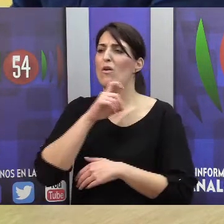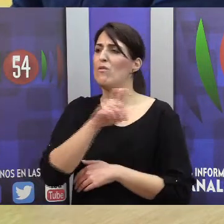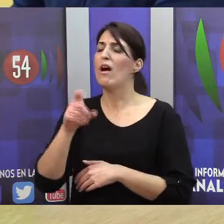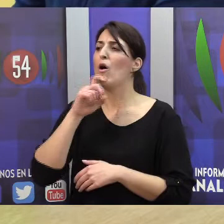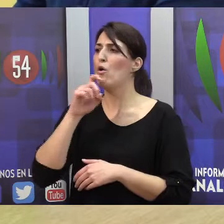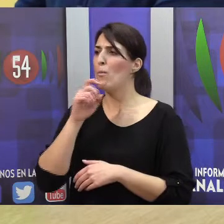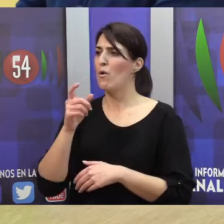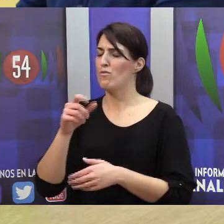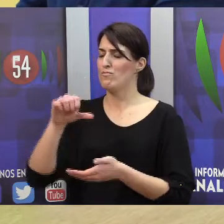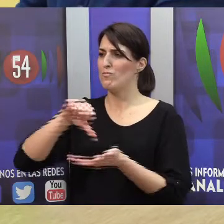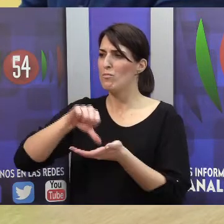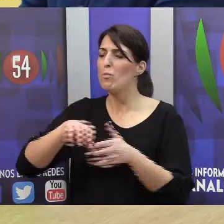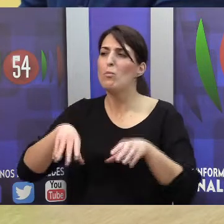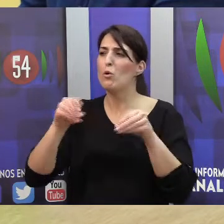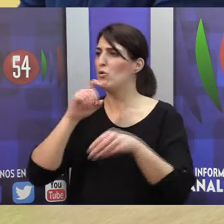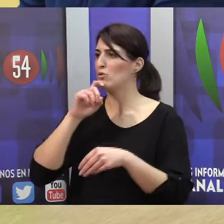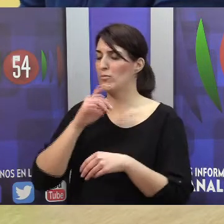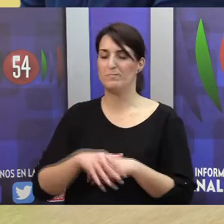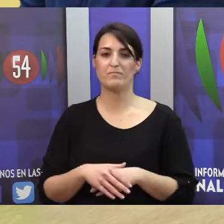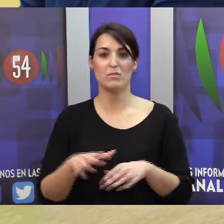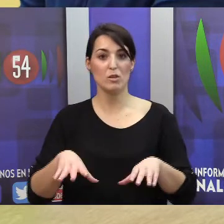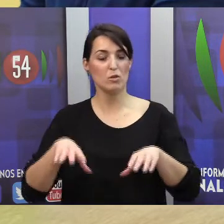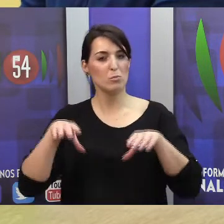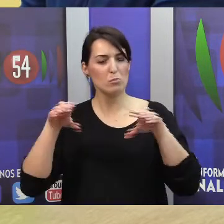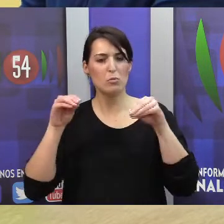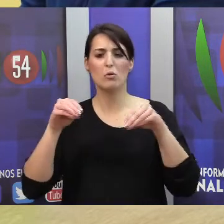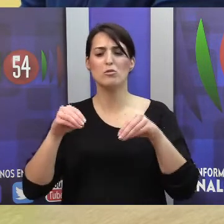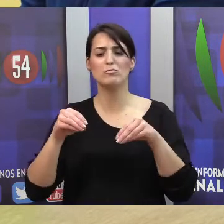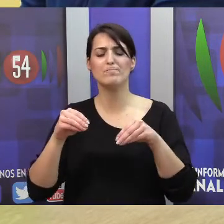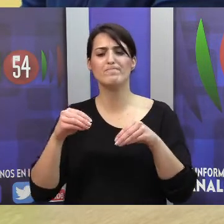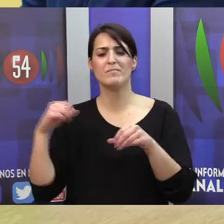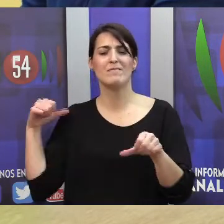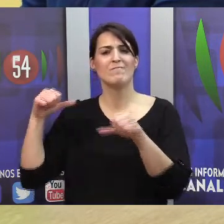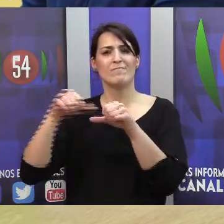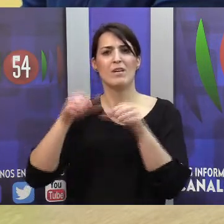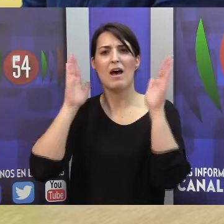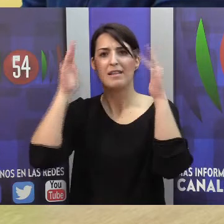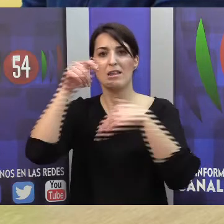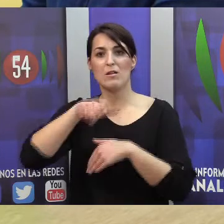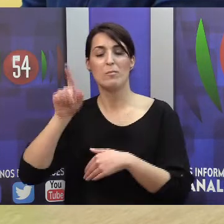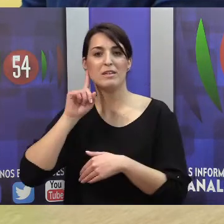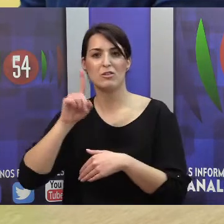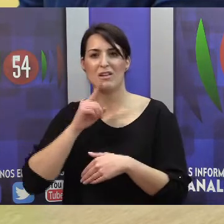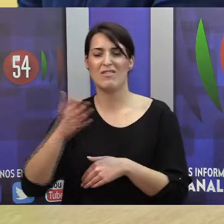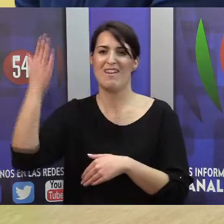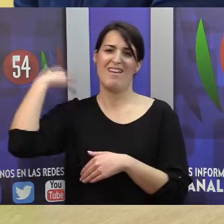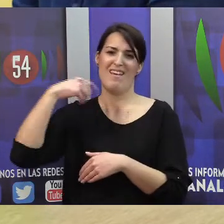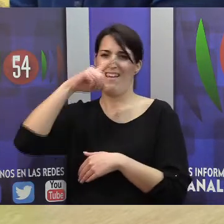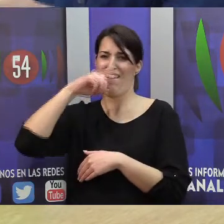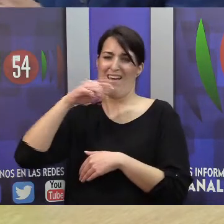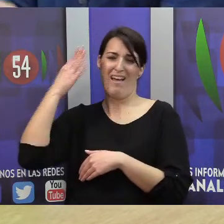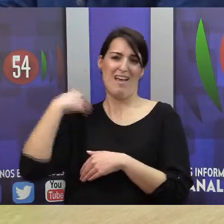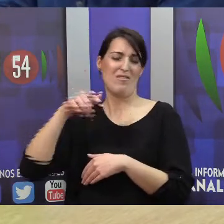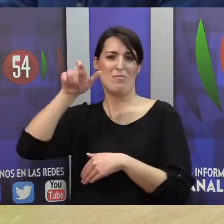Pues Burgos tiene una trayectoria de atención a personas sordas que se remonta al cráneo número 4, el de Agamenón, que era el primer